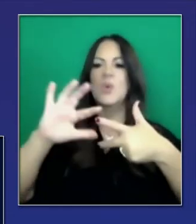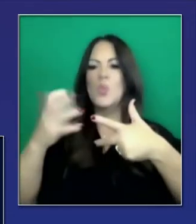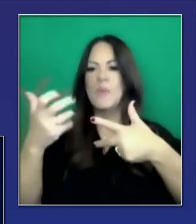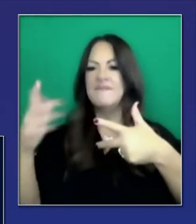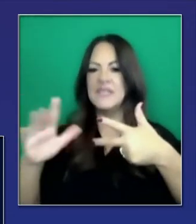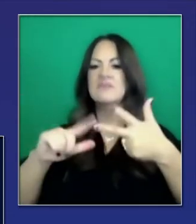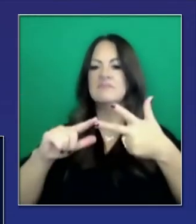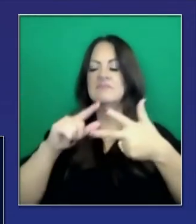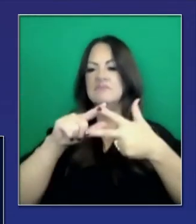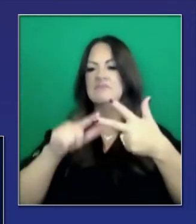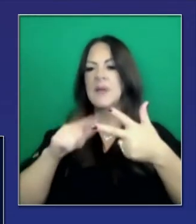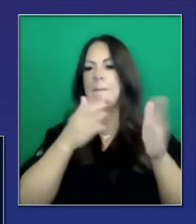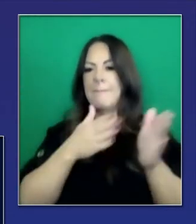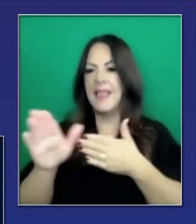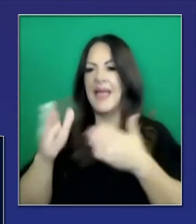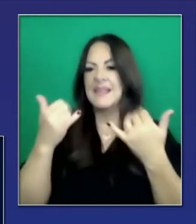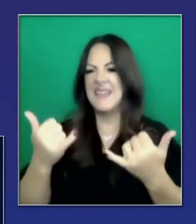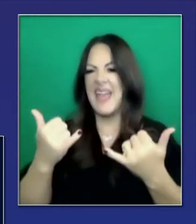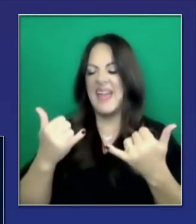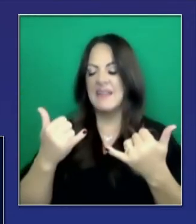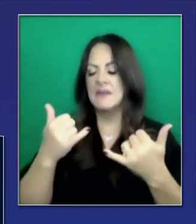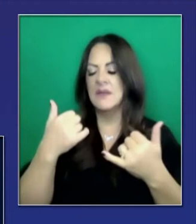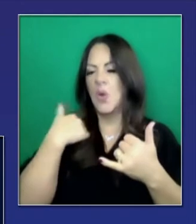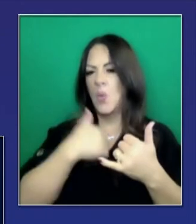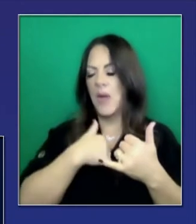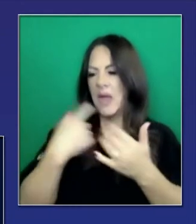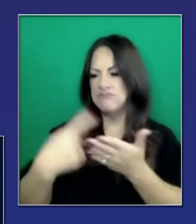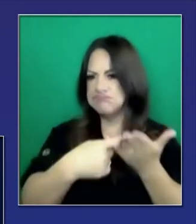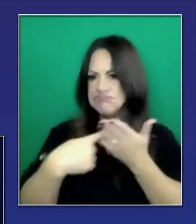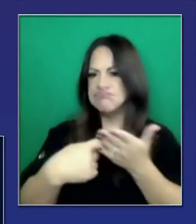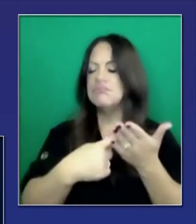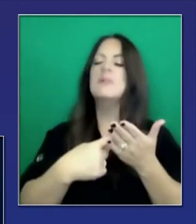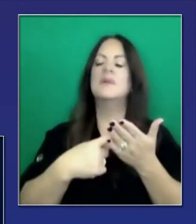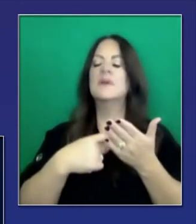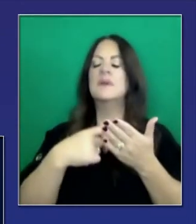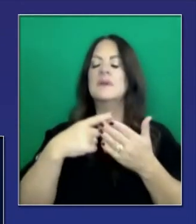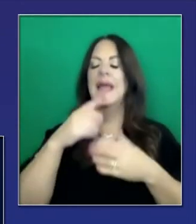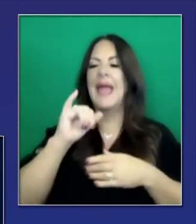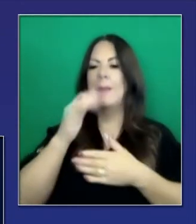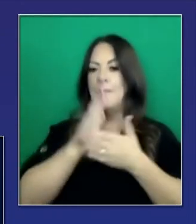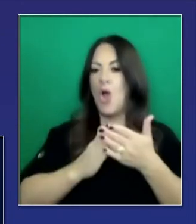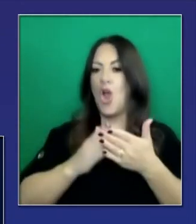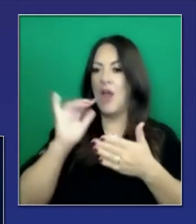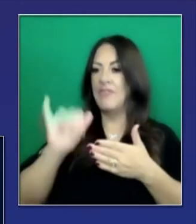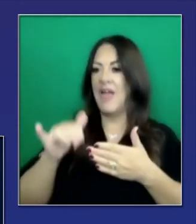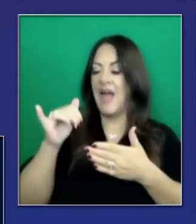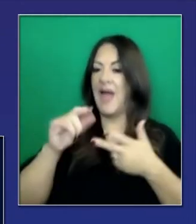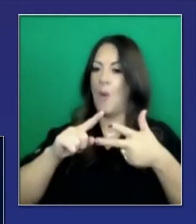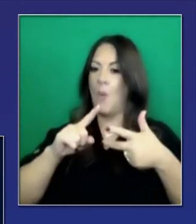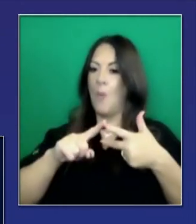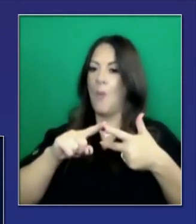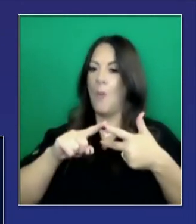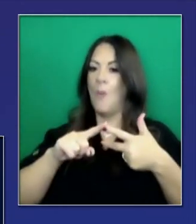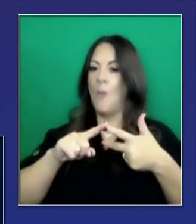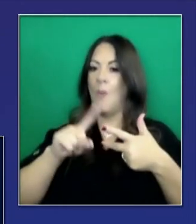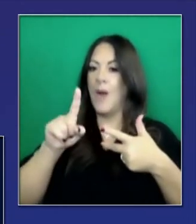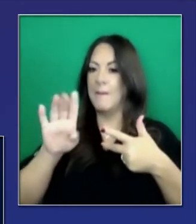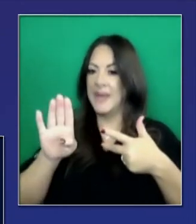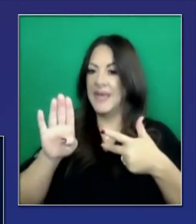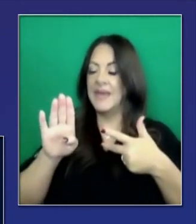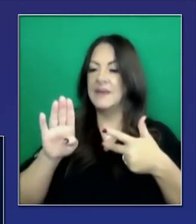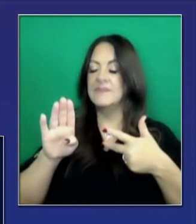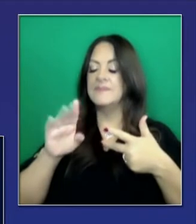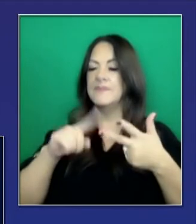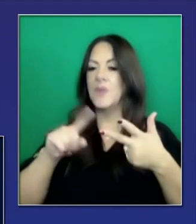recibiendo su prioridad. Estamos implementando ese plan con las compañías de farmacias.